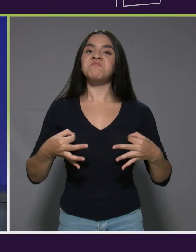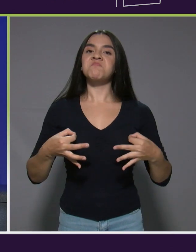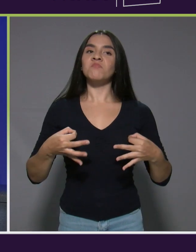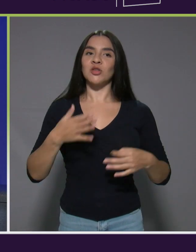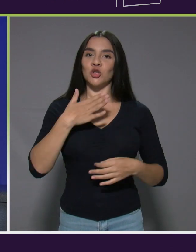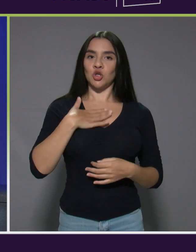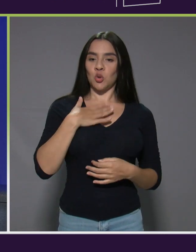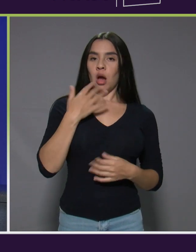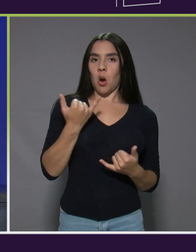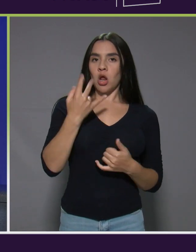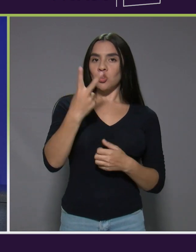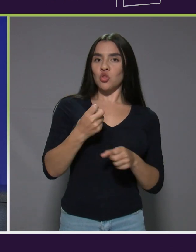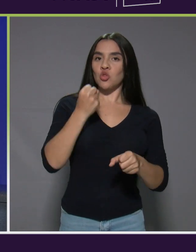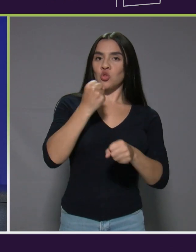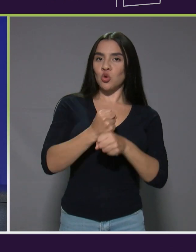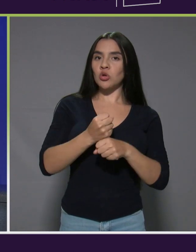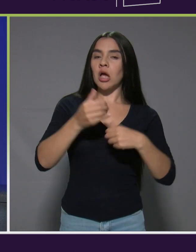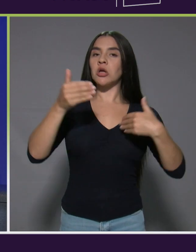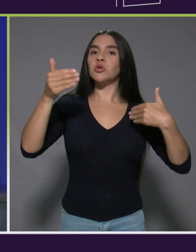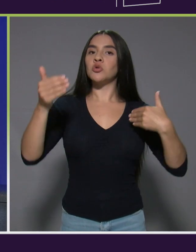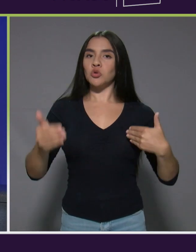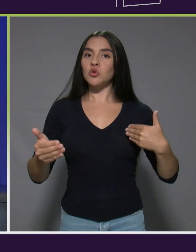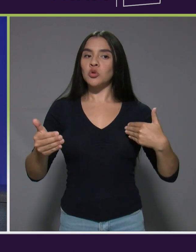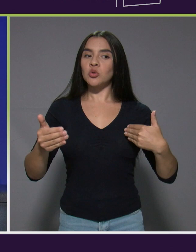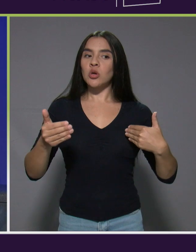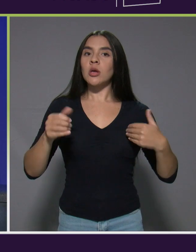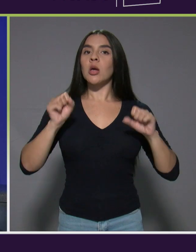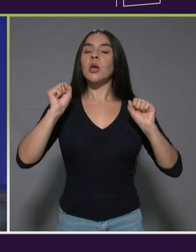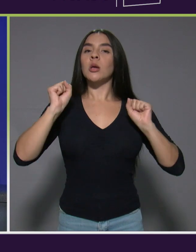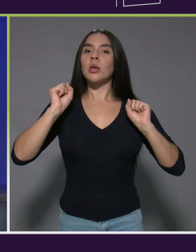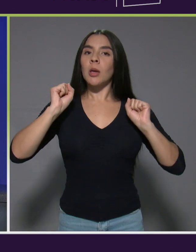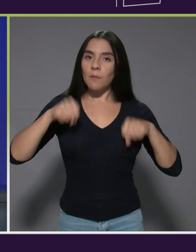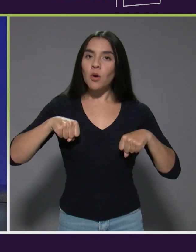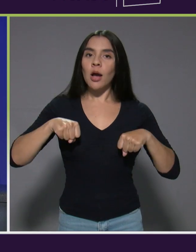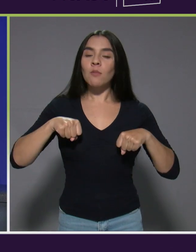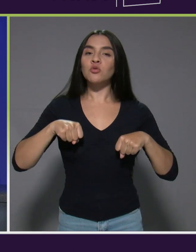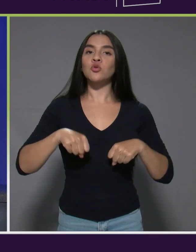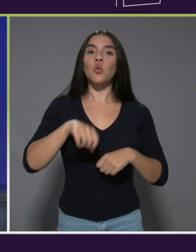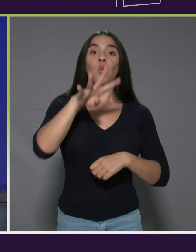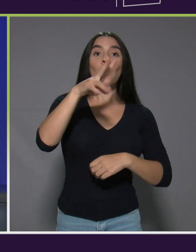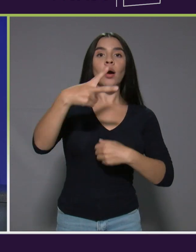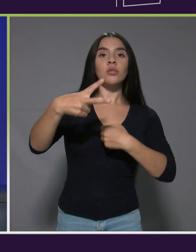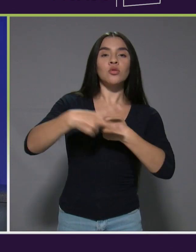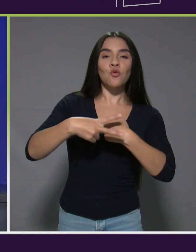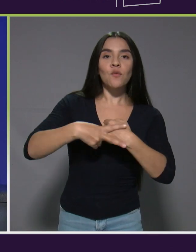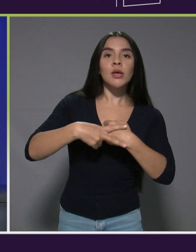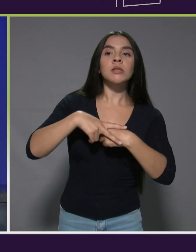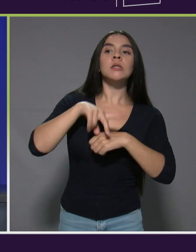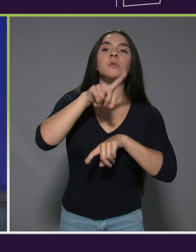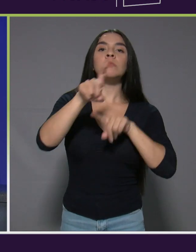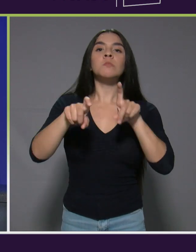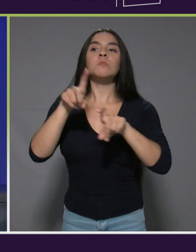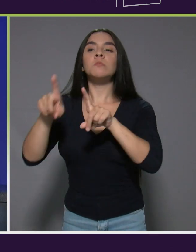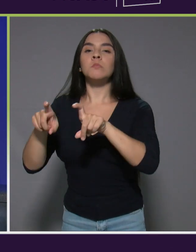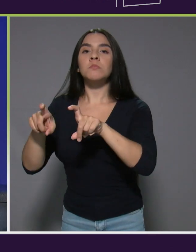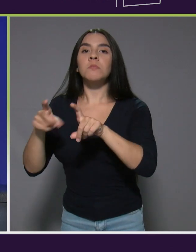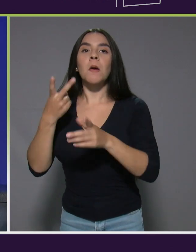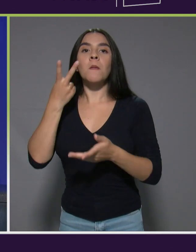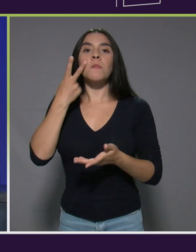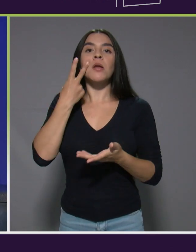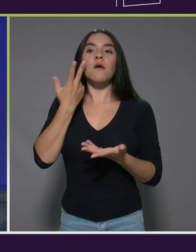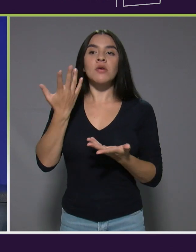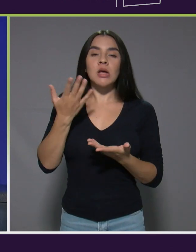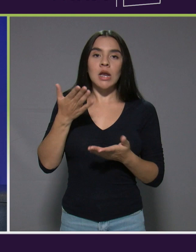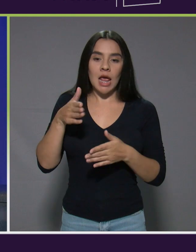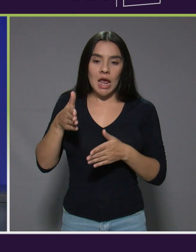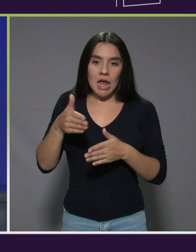quedan dos años, que por lo menos pongamos el termómetro cuatro veces, por lo menos para ir en el camino